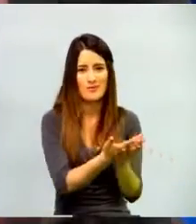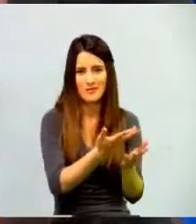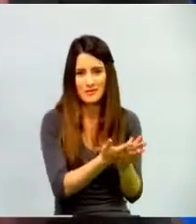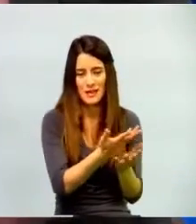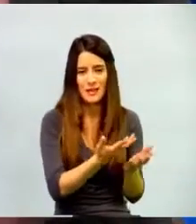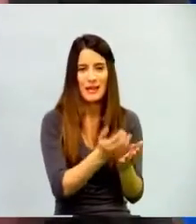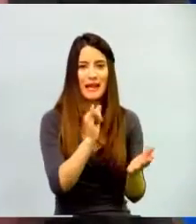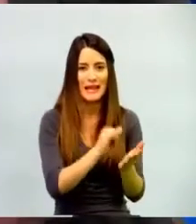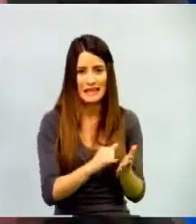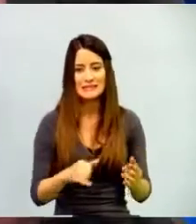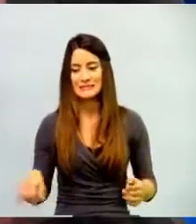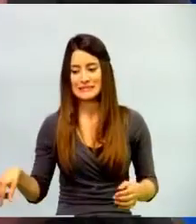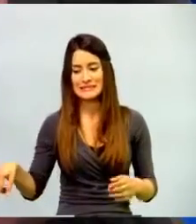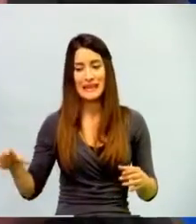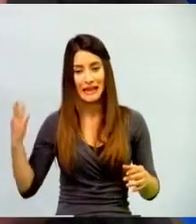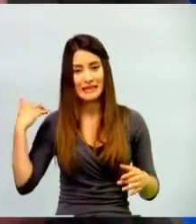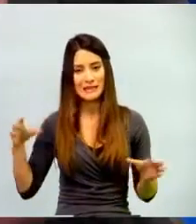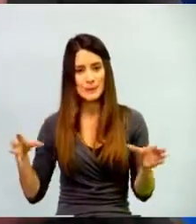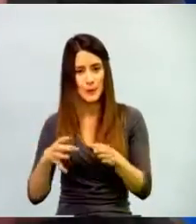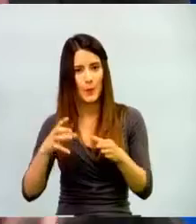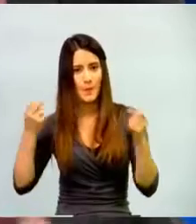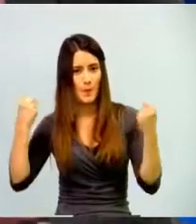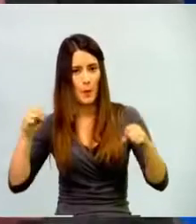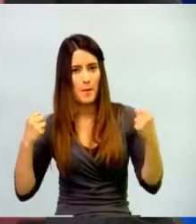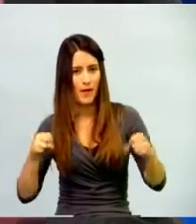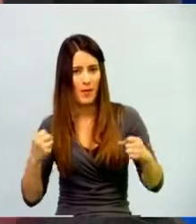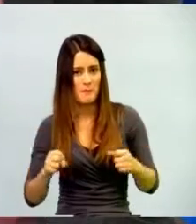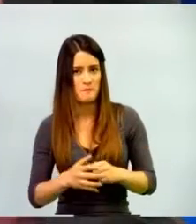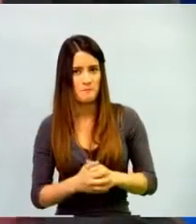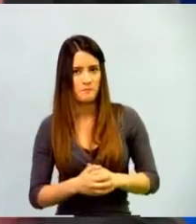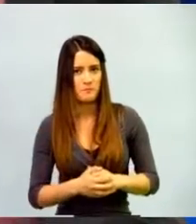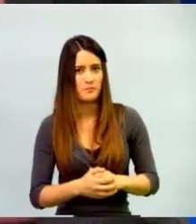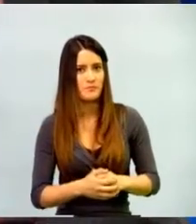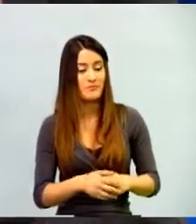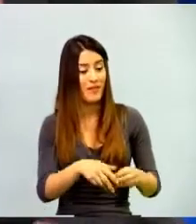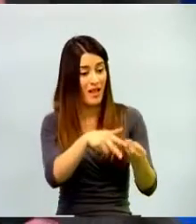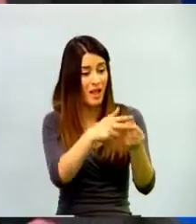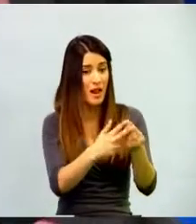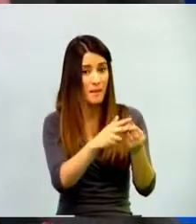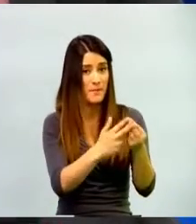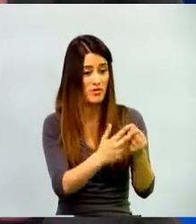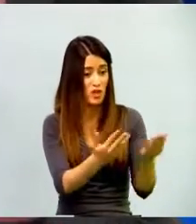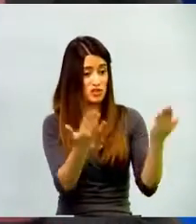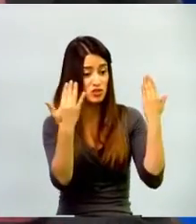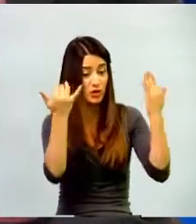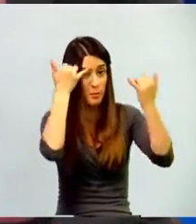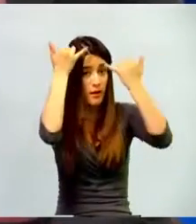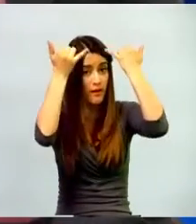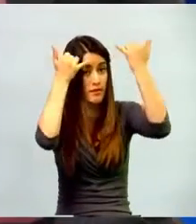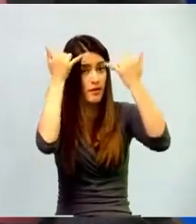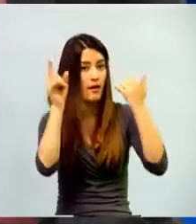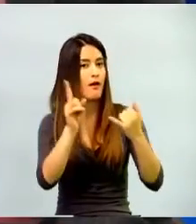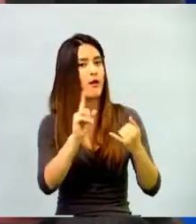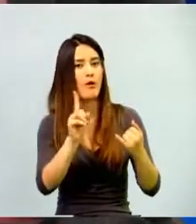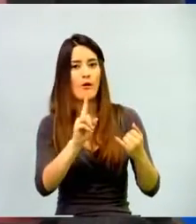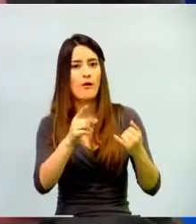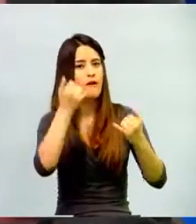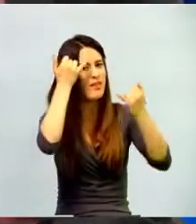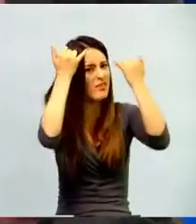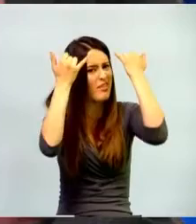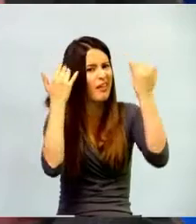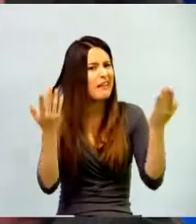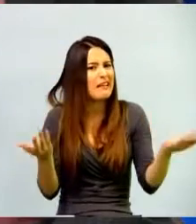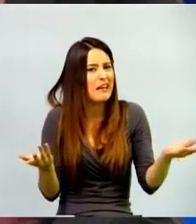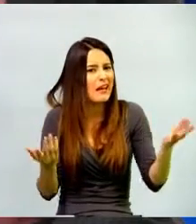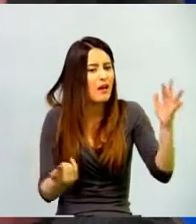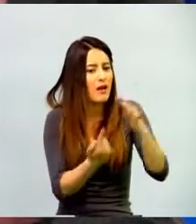fundamental es decirle, la creatividad no la da una herramienta. La creatividad, la creatividad la da la interacción,